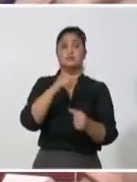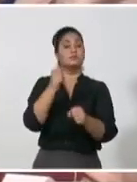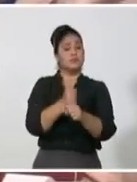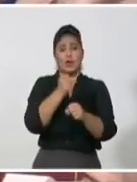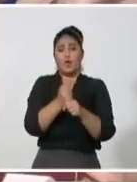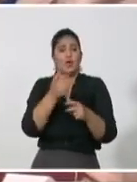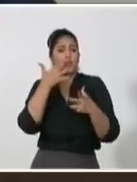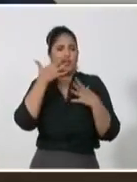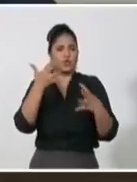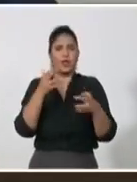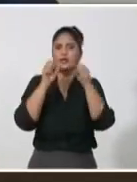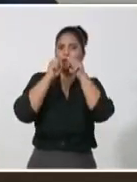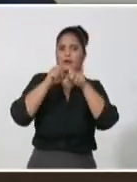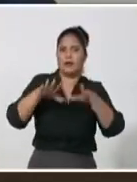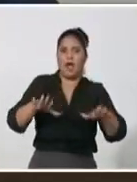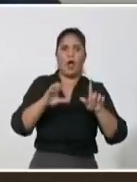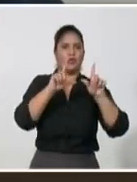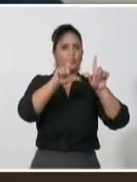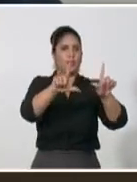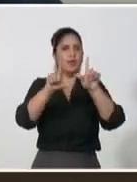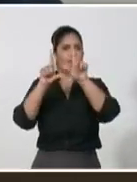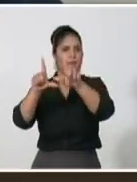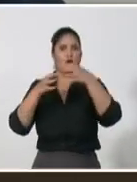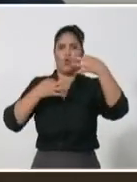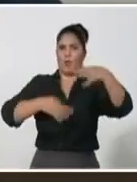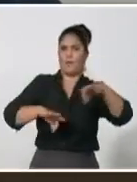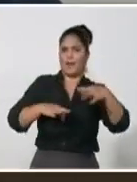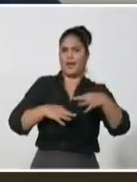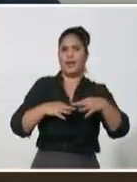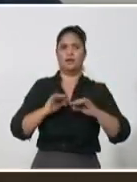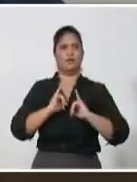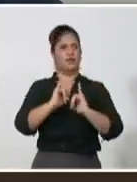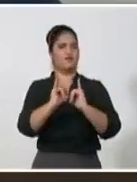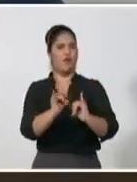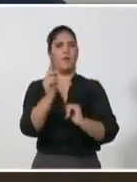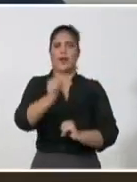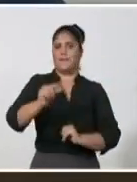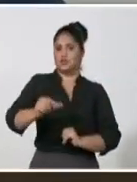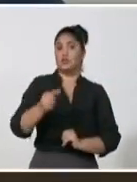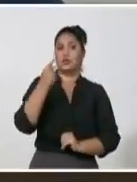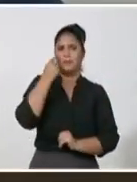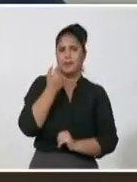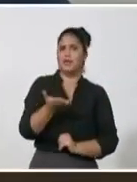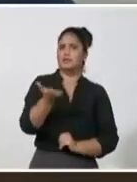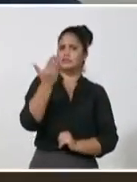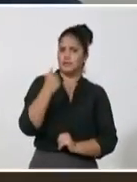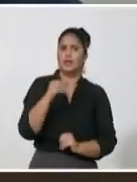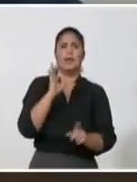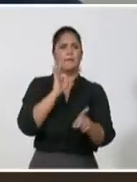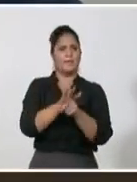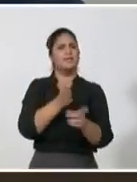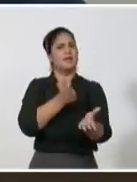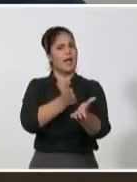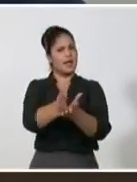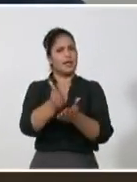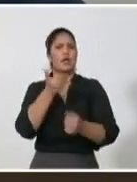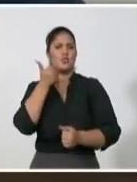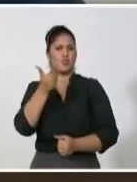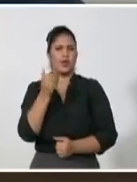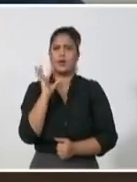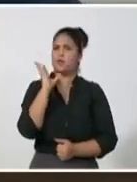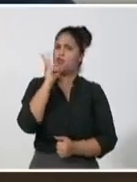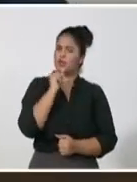Yo siempre digo, si los municipios empiezan a funcionar bien a partir de que se potencian sus estrategias de desarrollo local, funcionan bien las